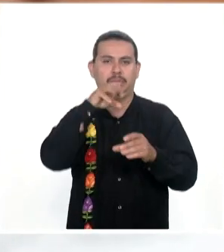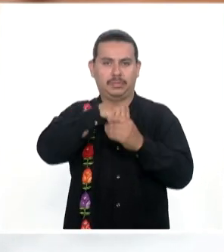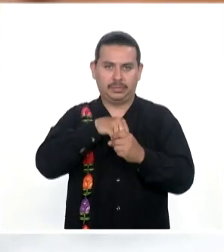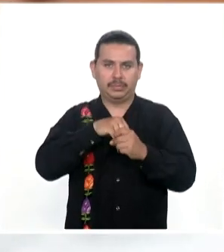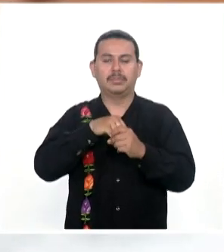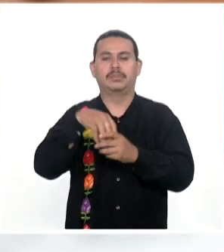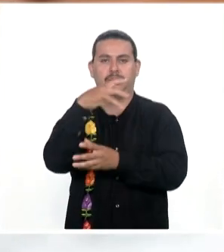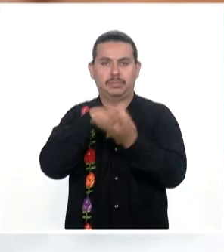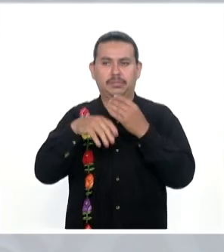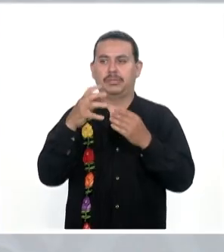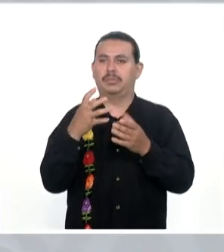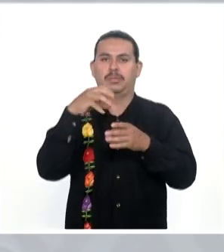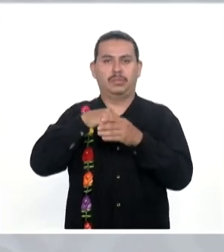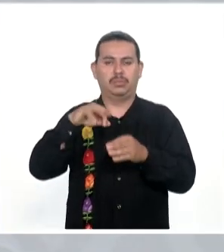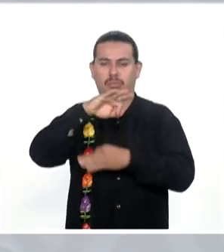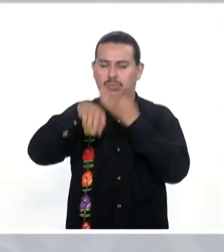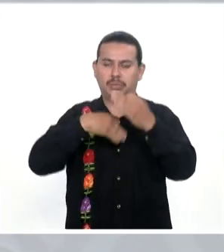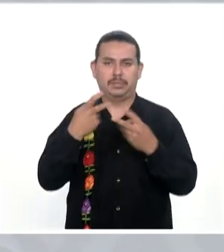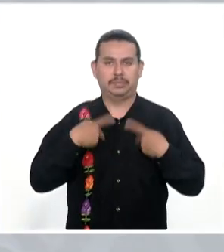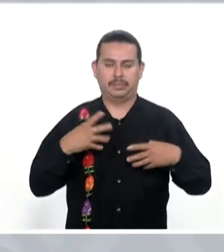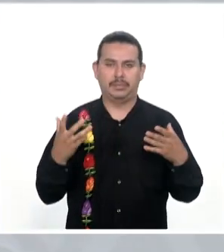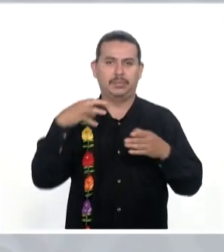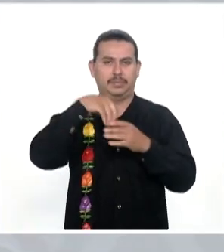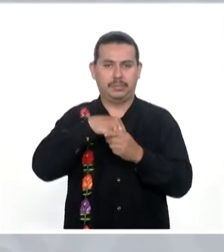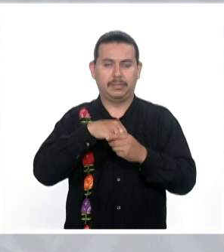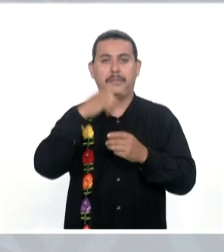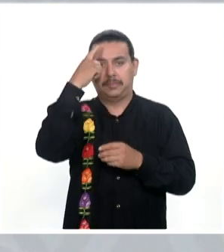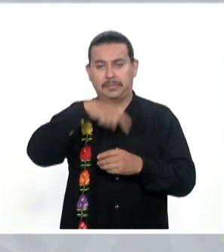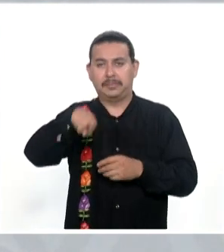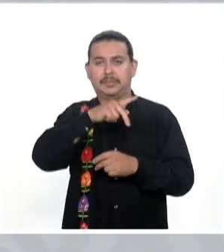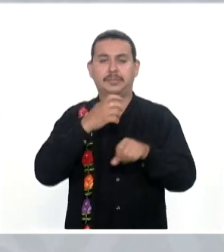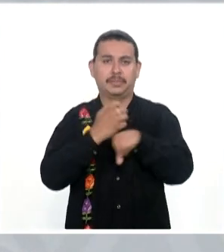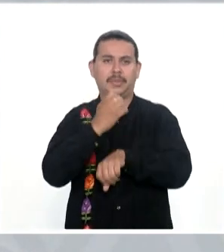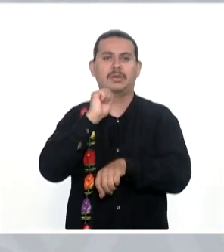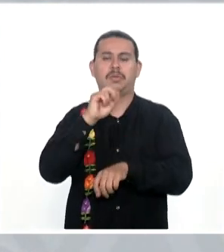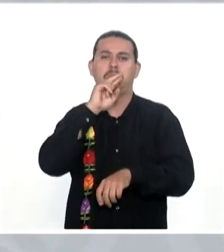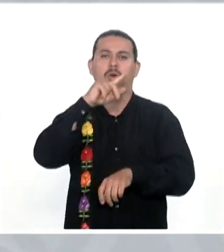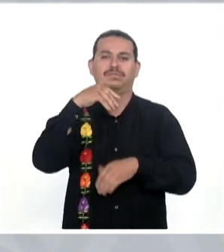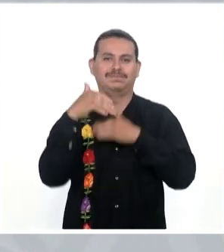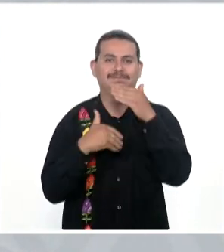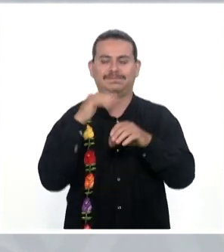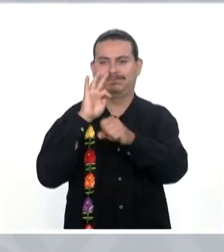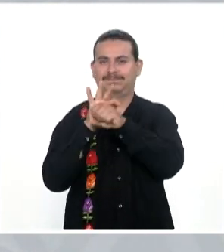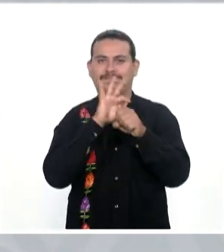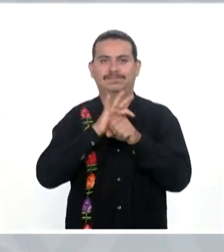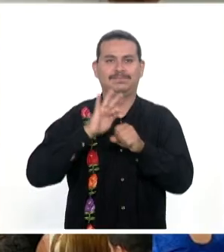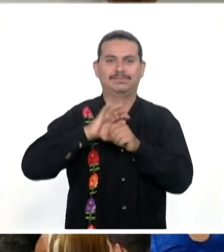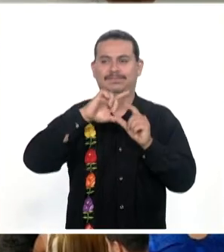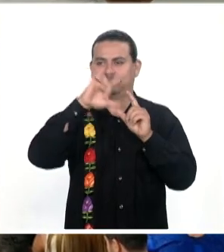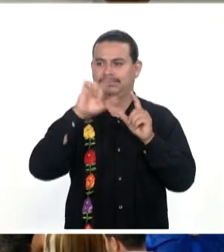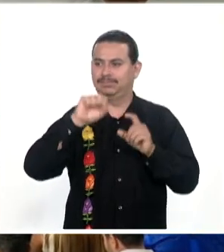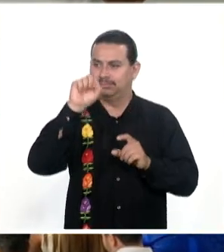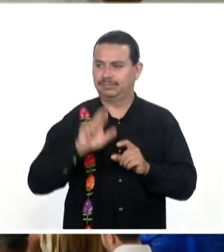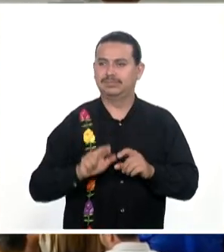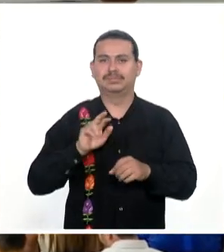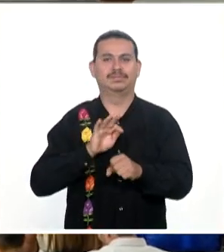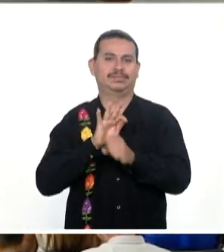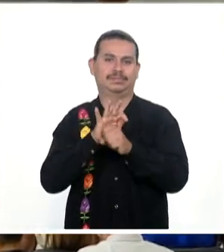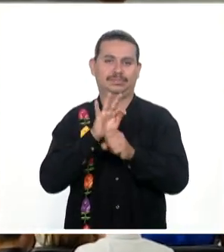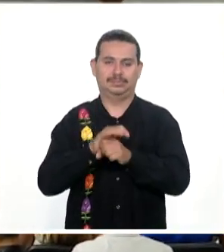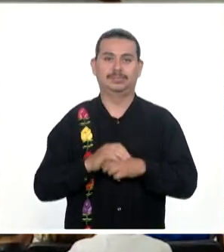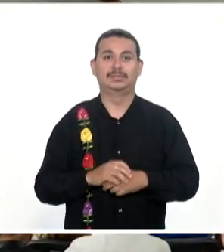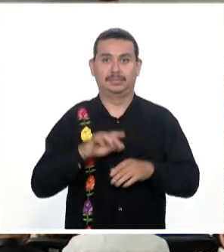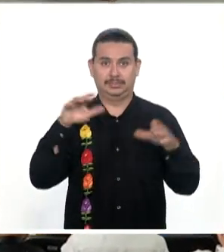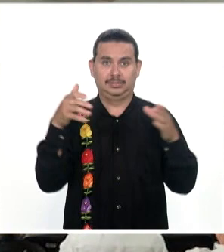Integral Sostenible E incluyente Para que el Estado Se convierta En el motor De desarrollo Del sur del